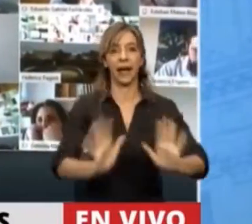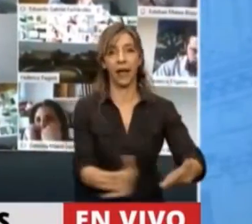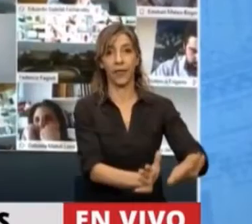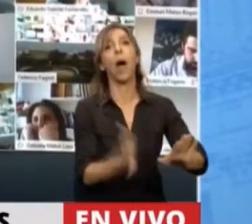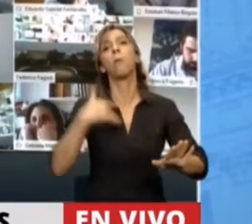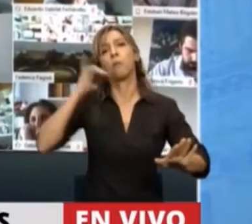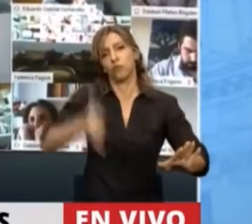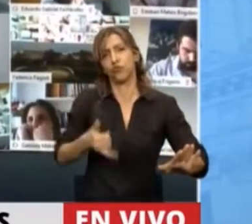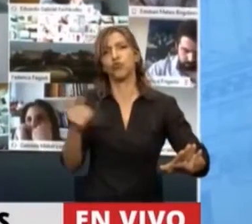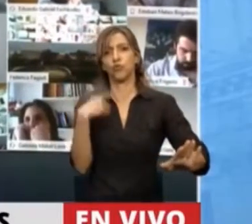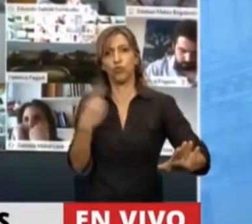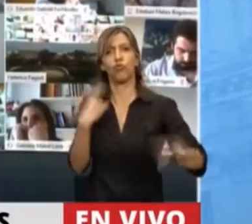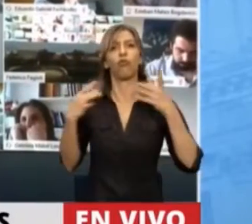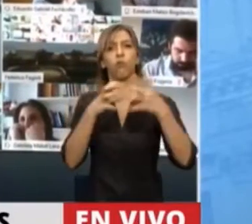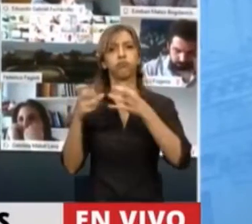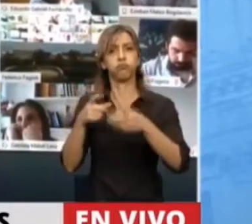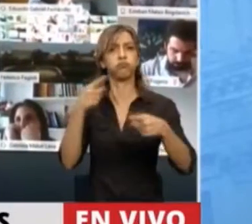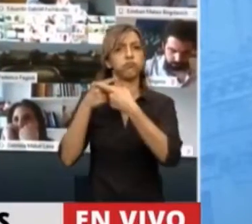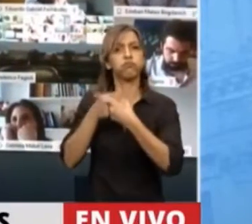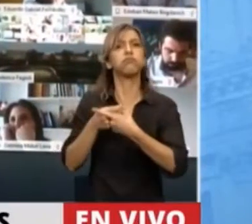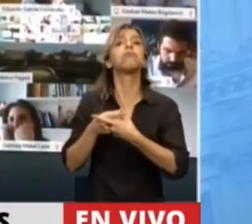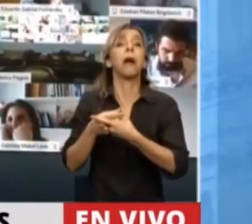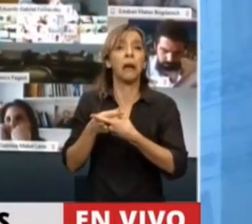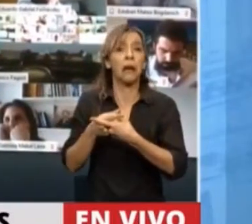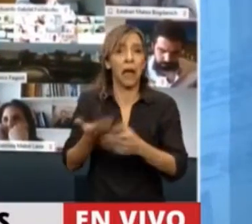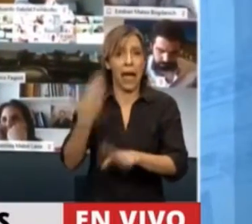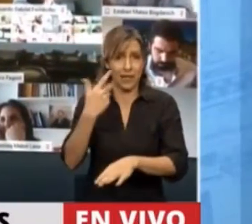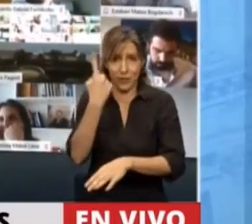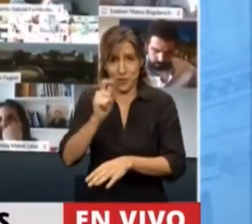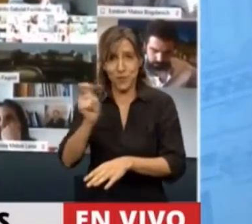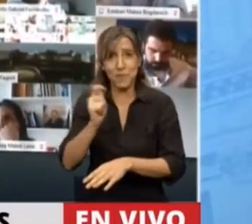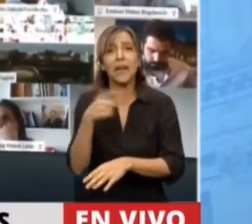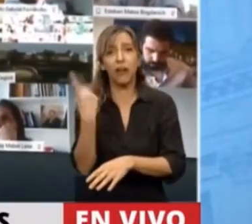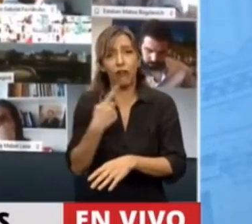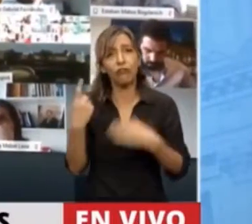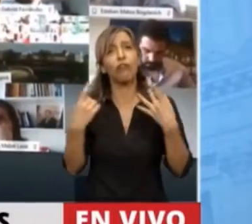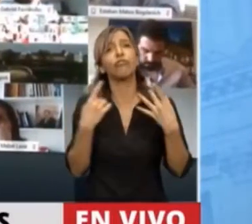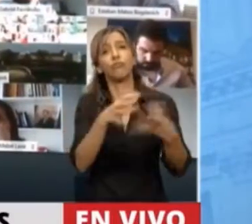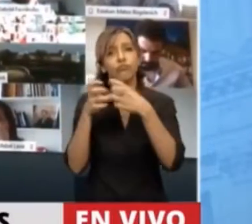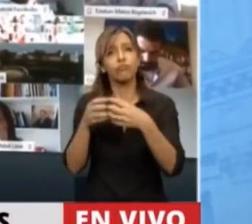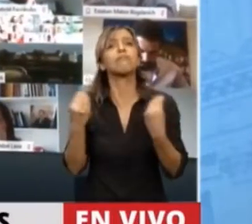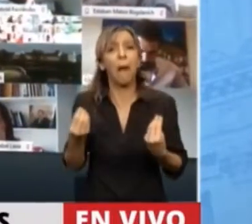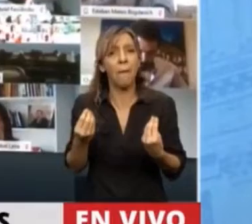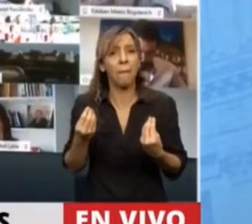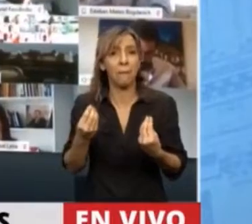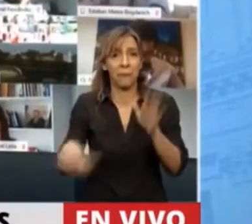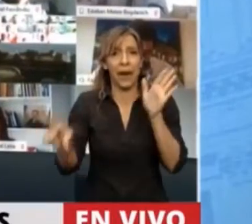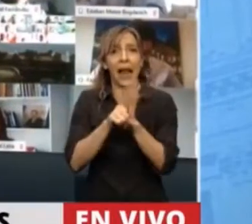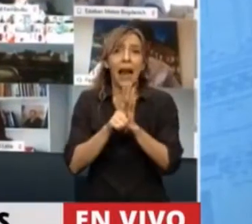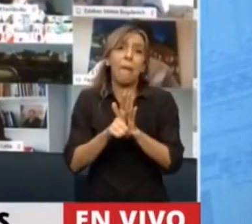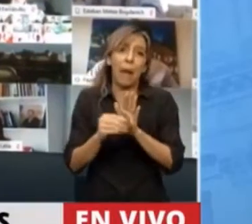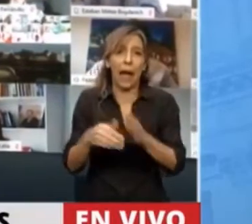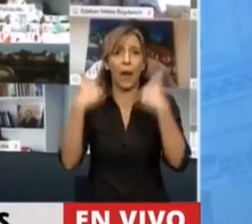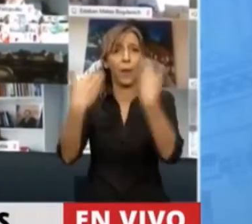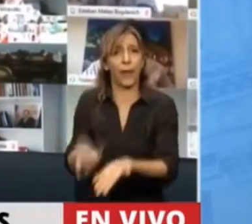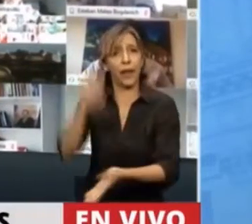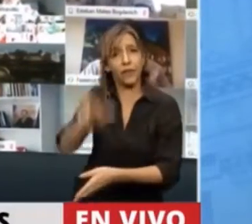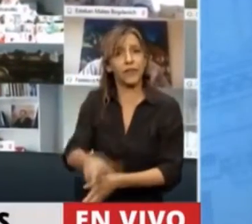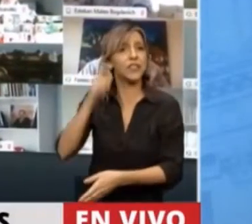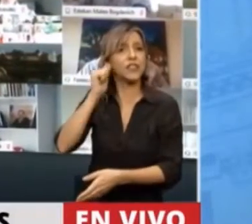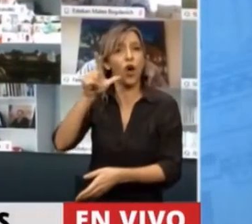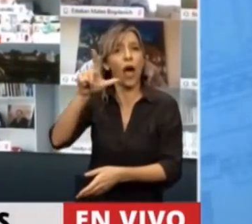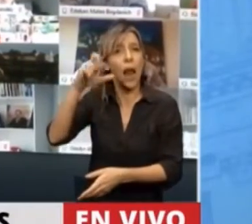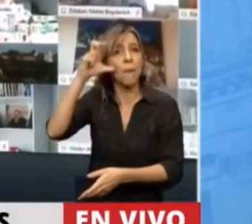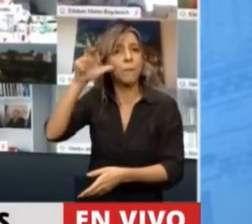por ejemplo, como lo hubo hace poquito, más de un mes, para votar la ley que benefició a Marcos Galperín, que en la